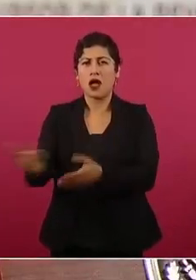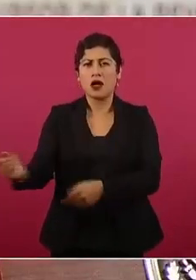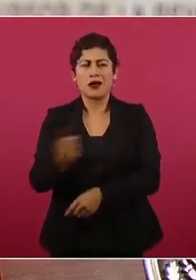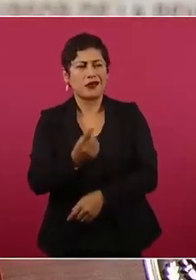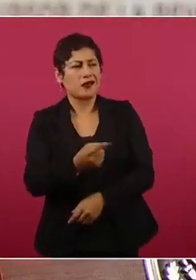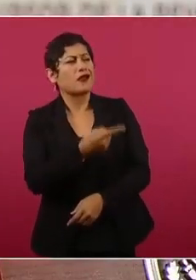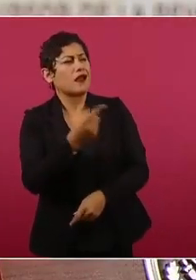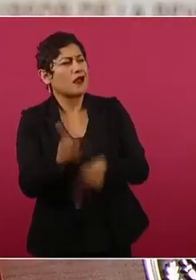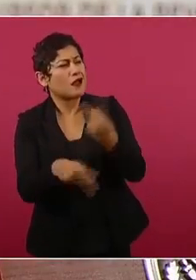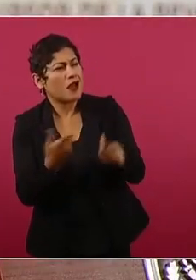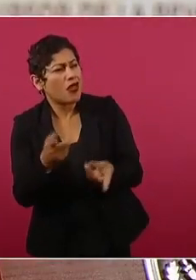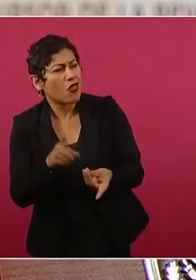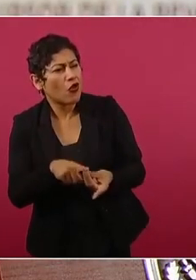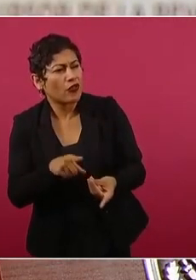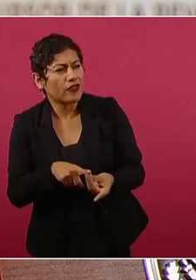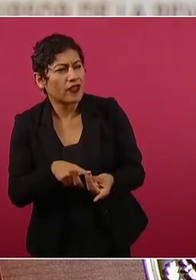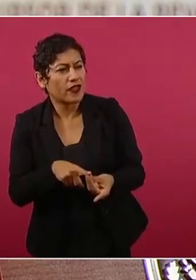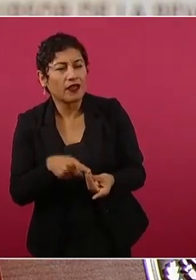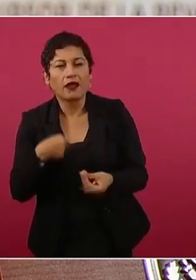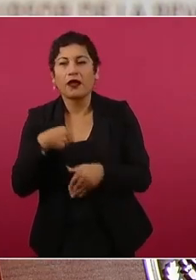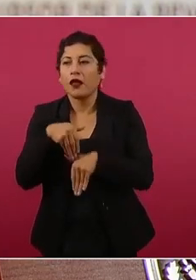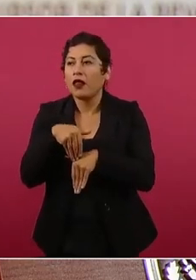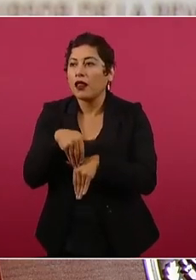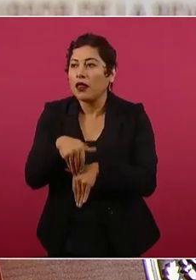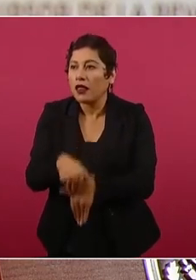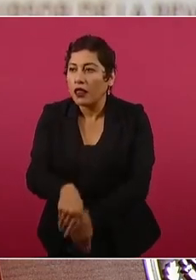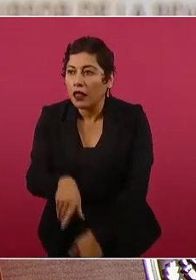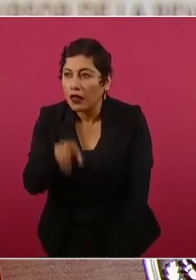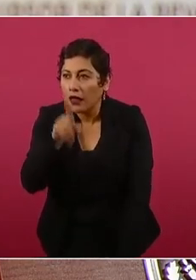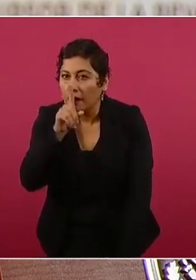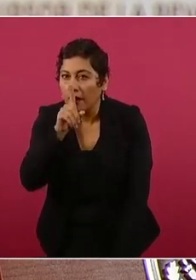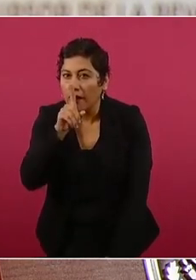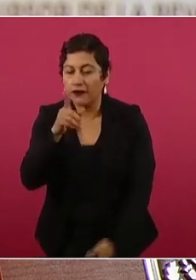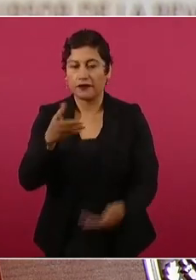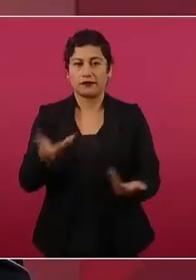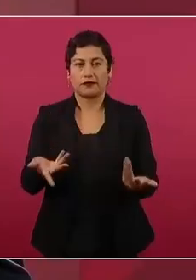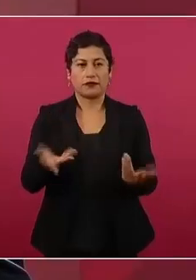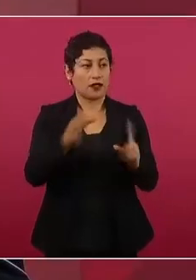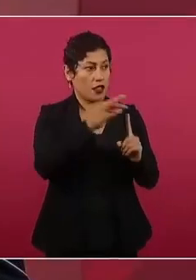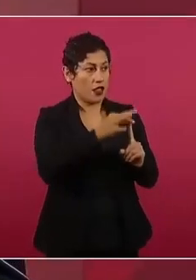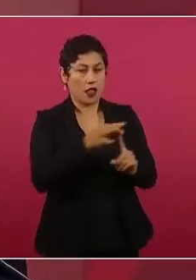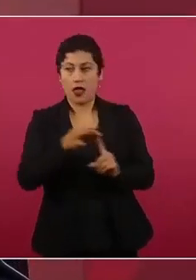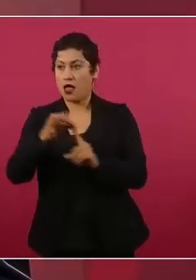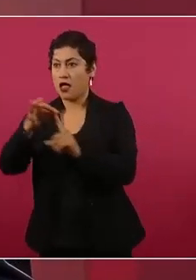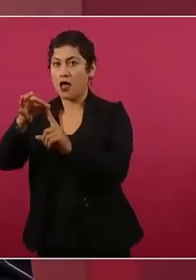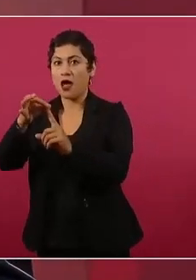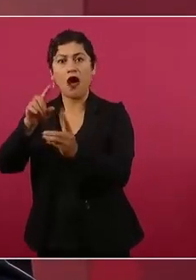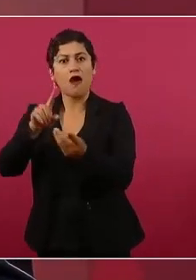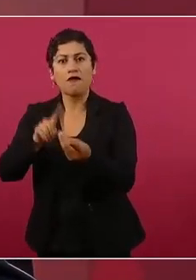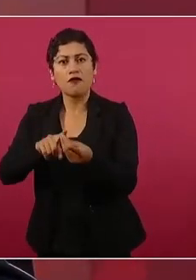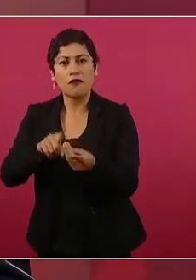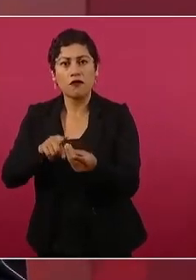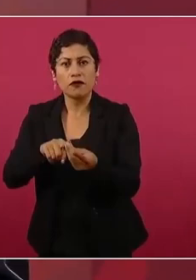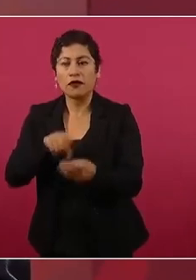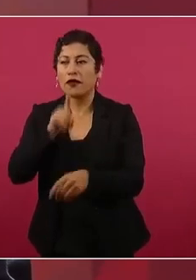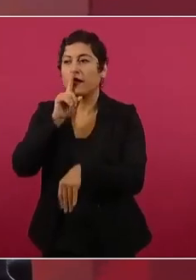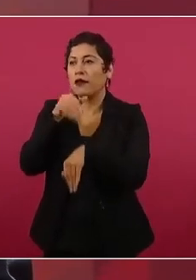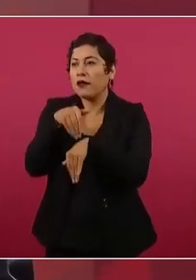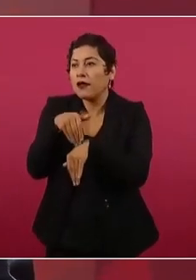a dónde te llevan, me,